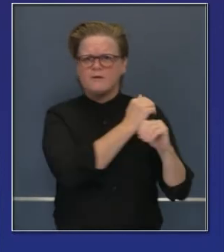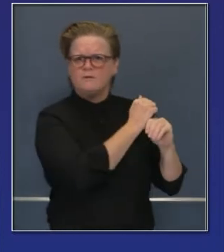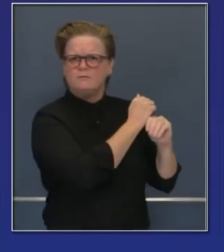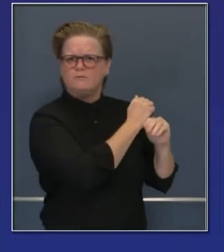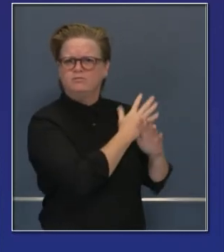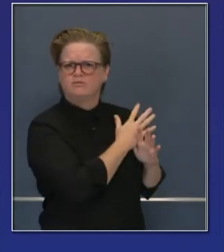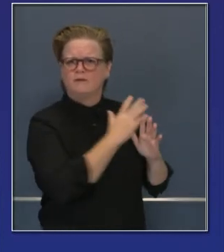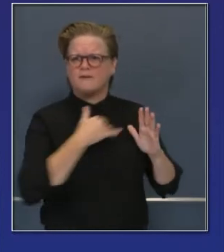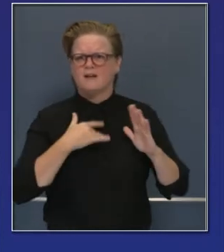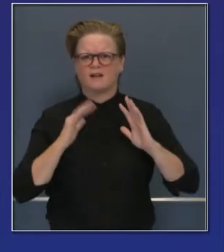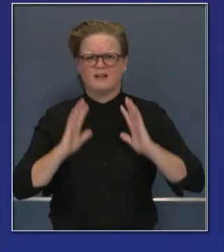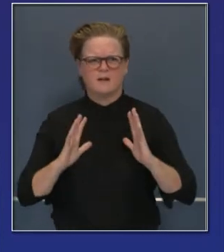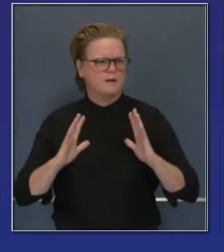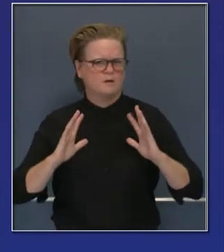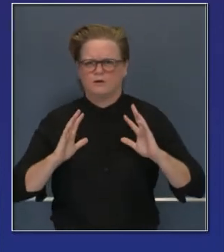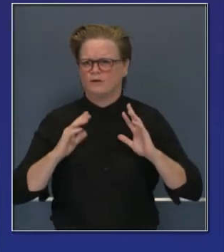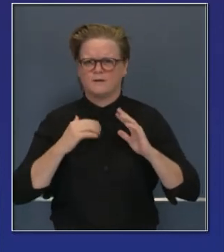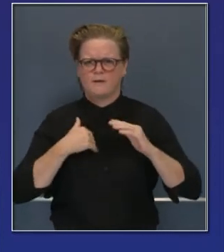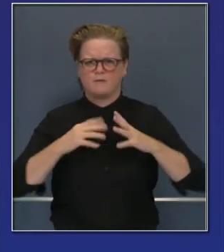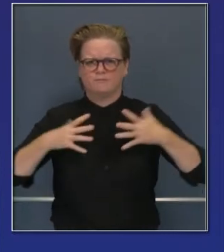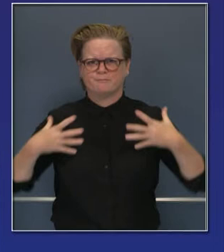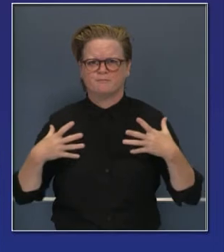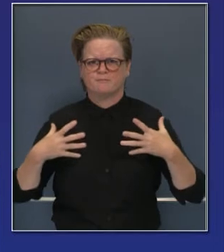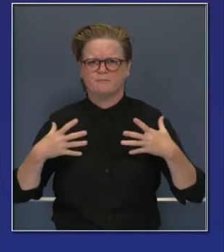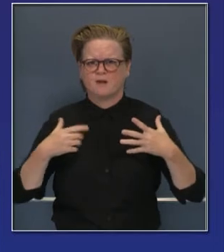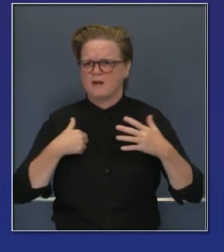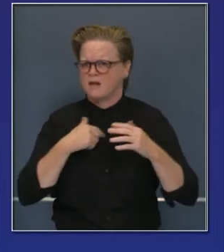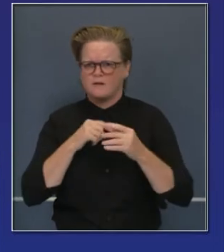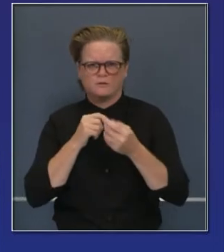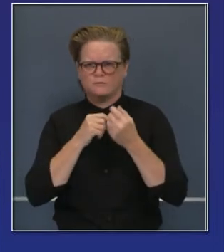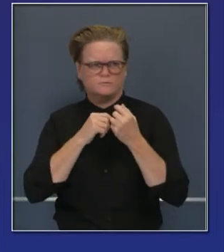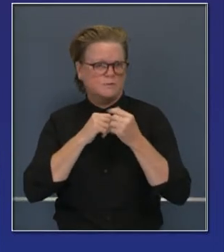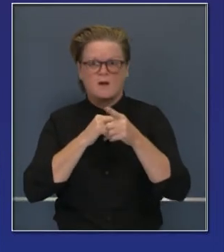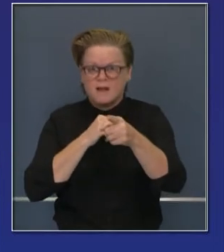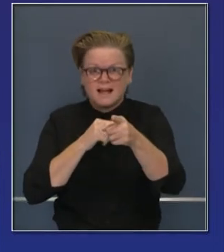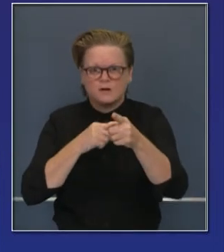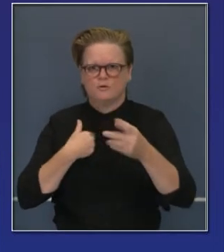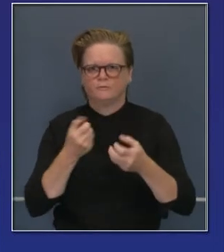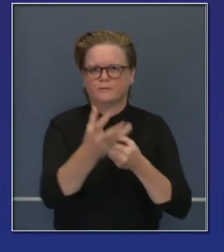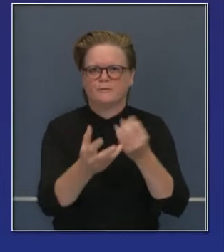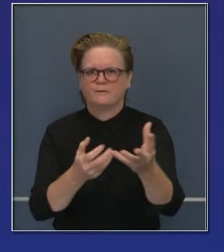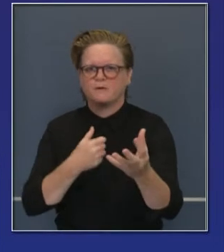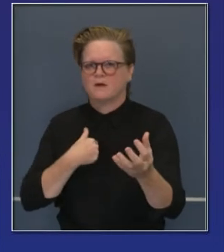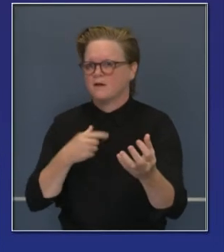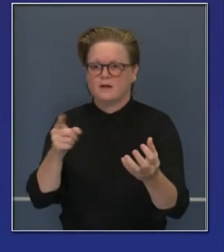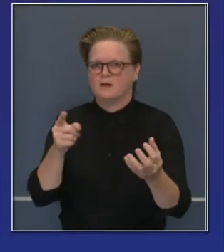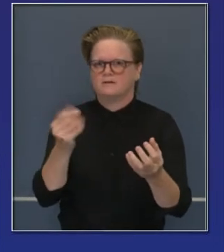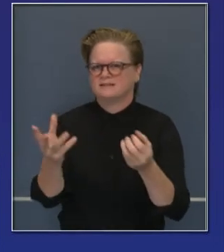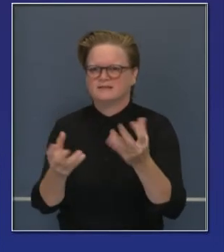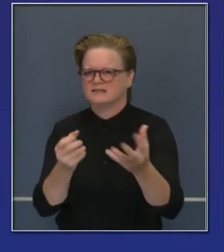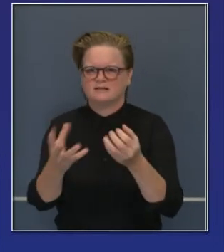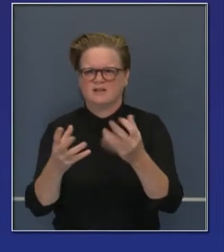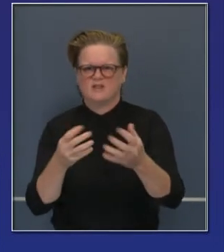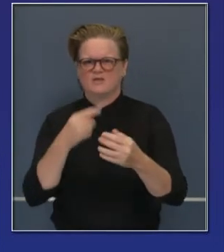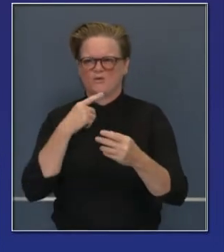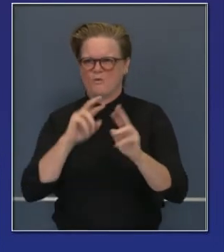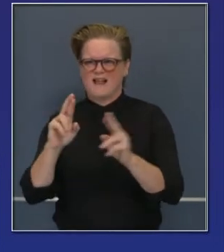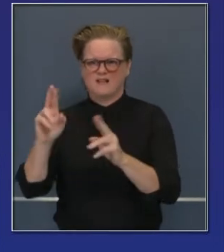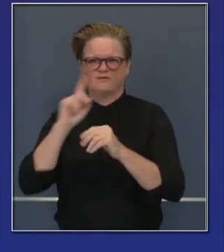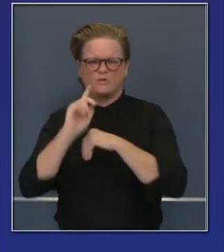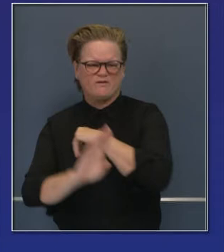muy necesario con antelación previendo los meses